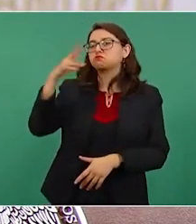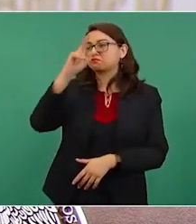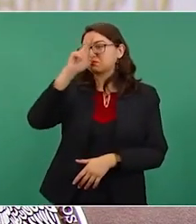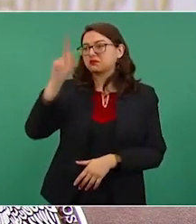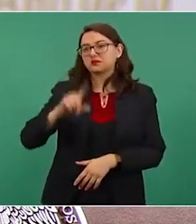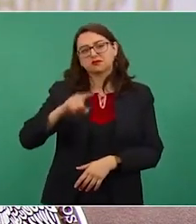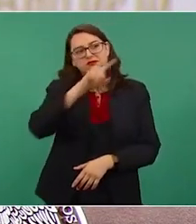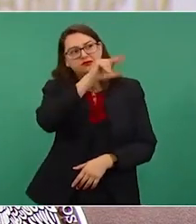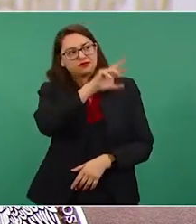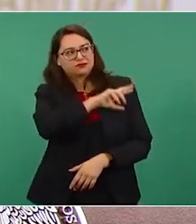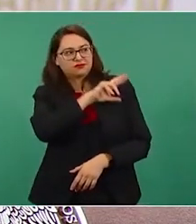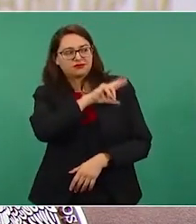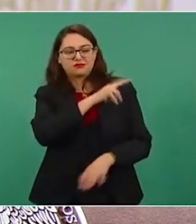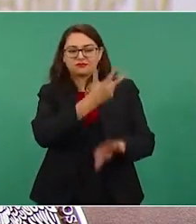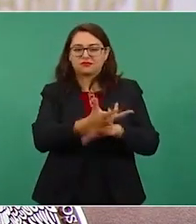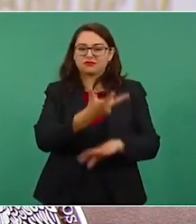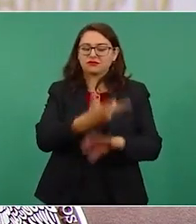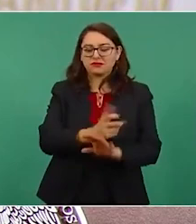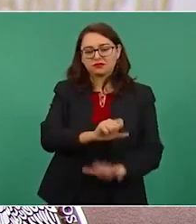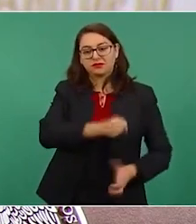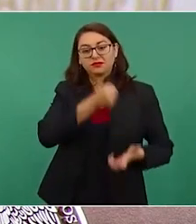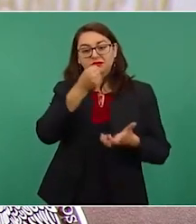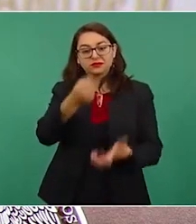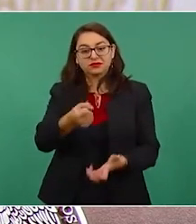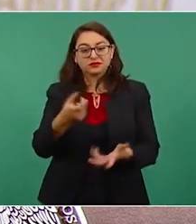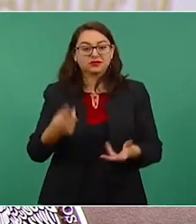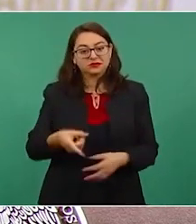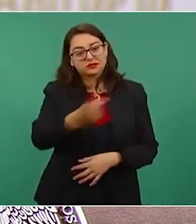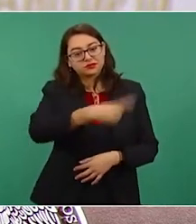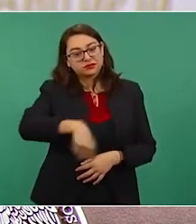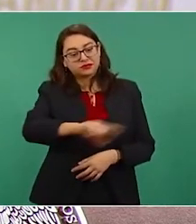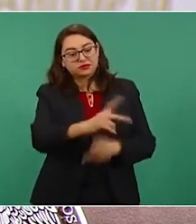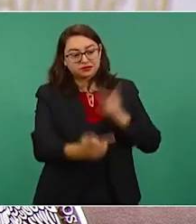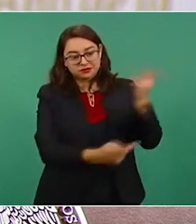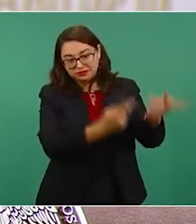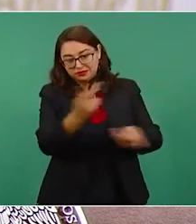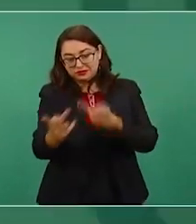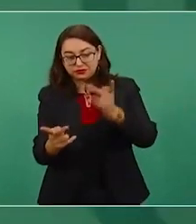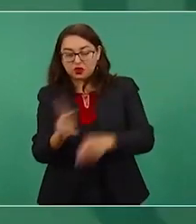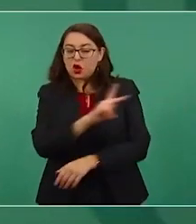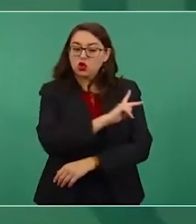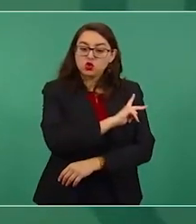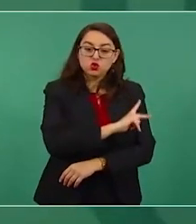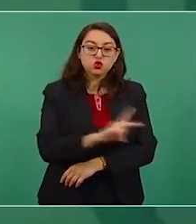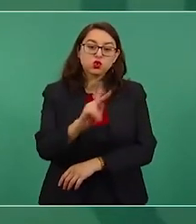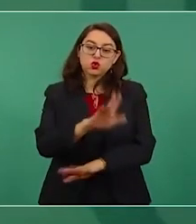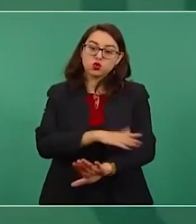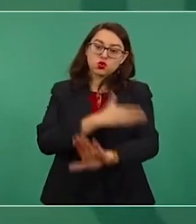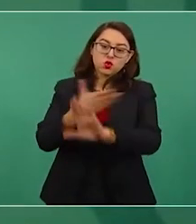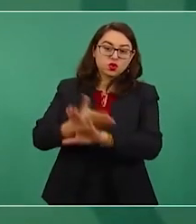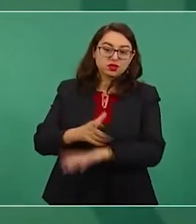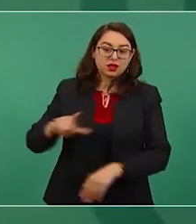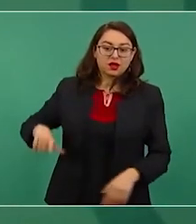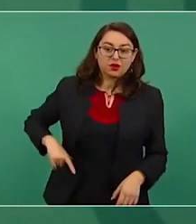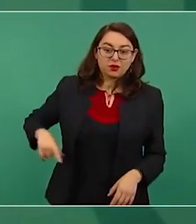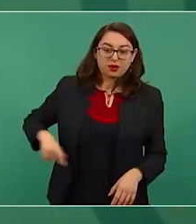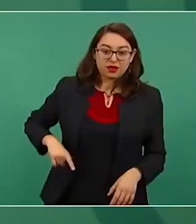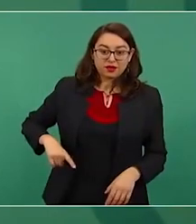estadounidense y los especialistas consultados son esencialmente opositores del gobierno.